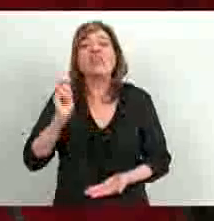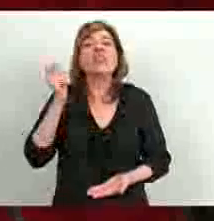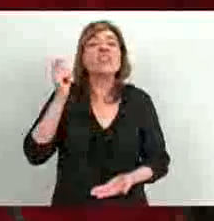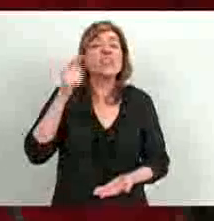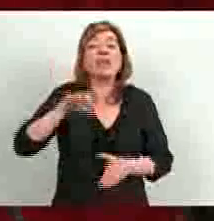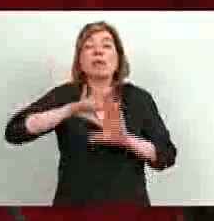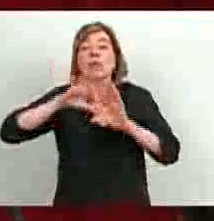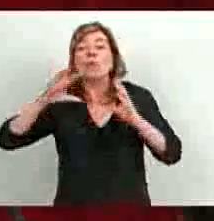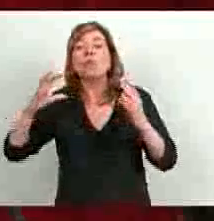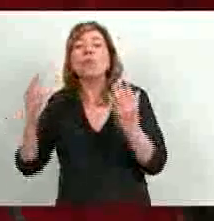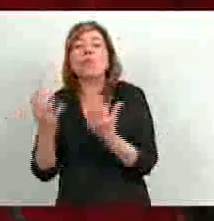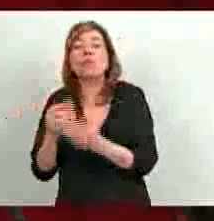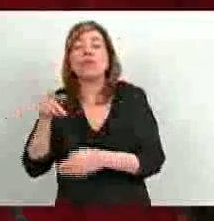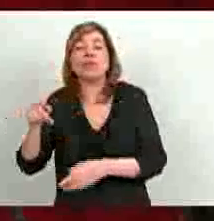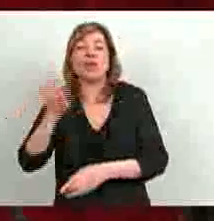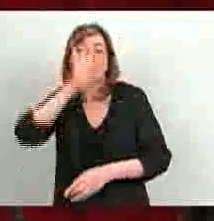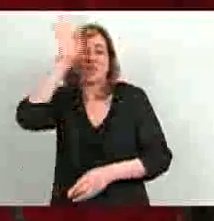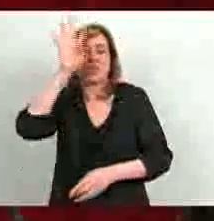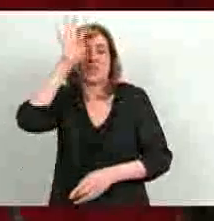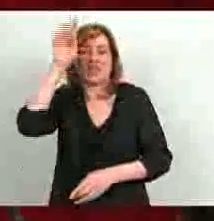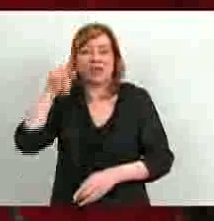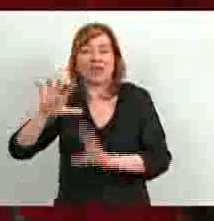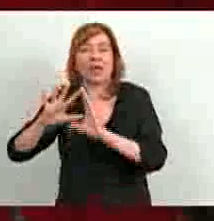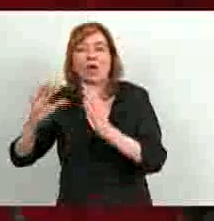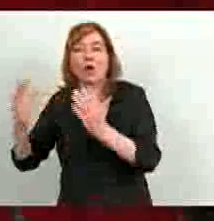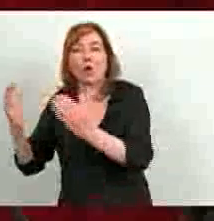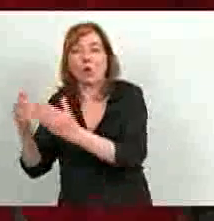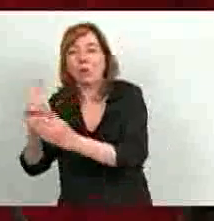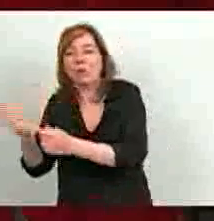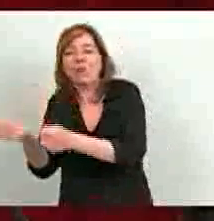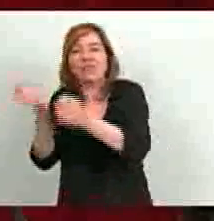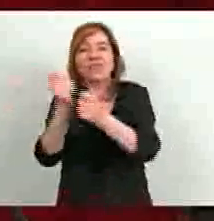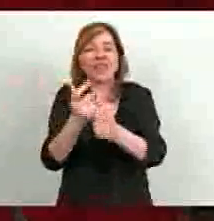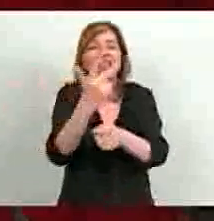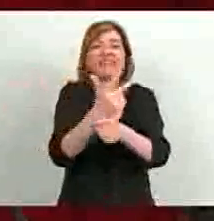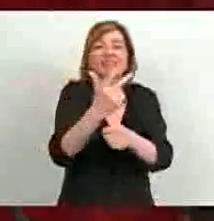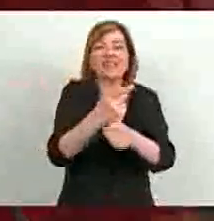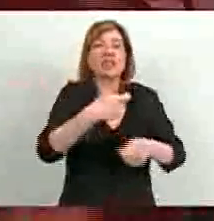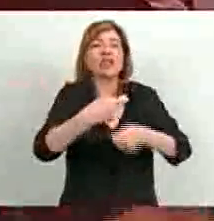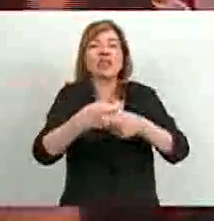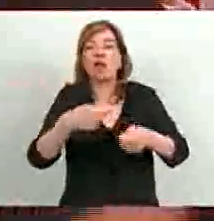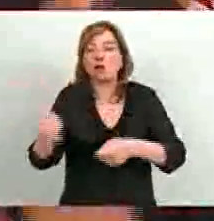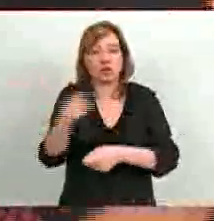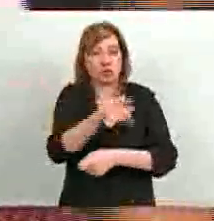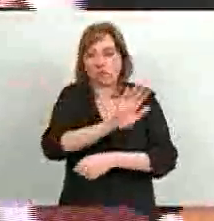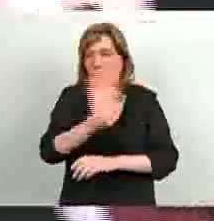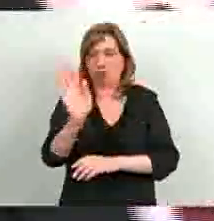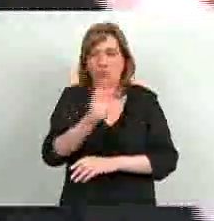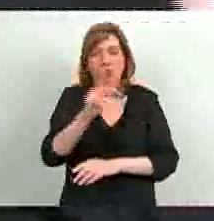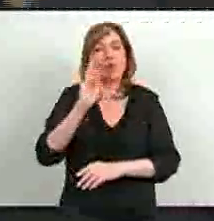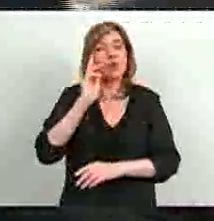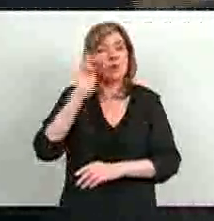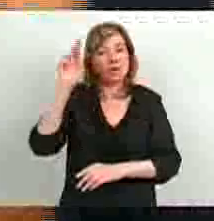indígena, que no puede ser transferida a tercero ni objeto de negocios. Se reconoce el